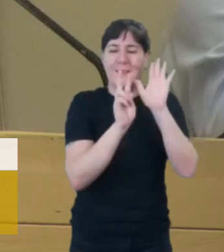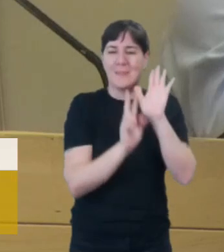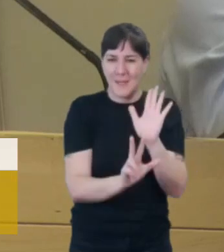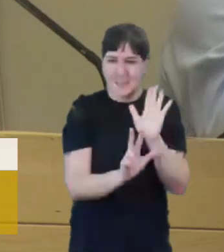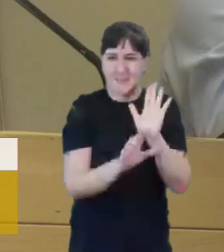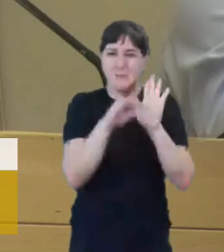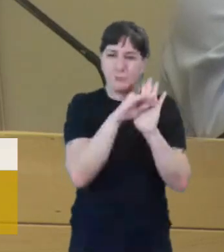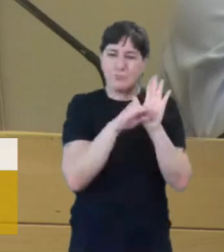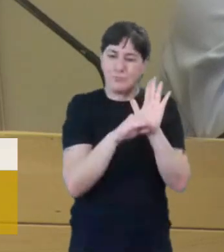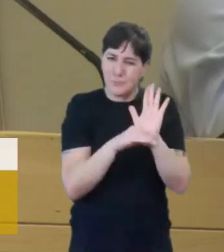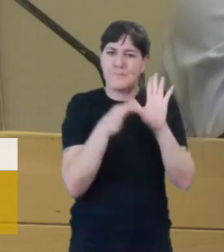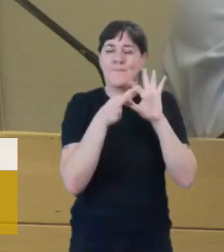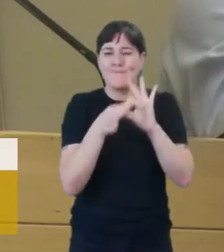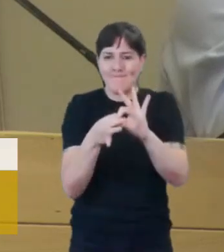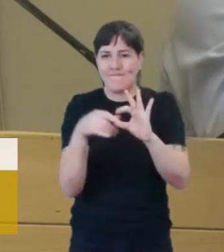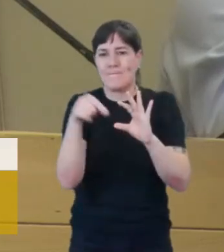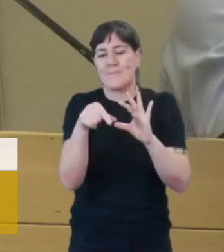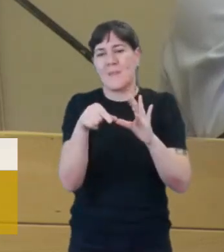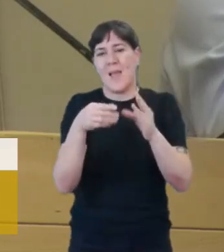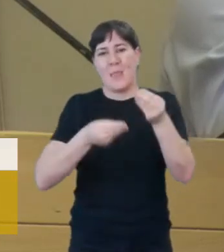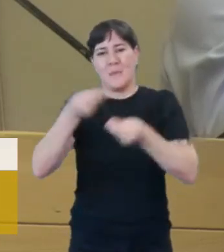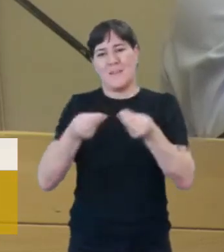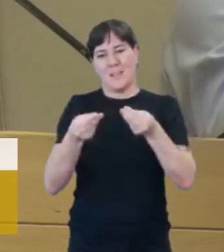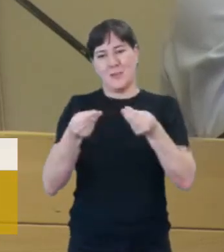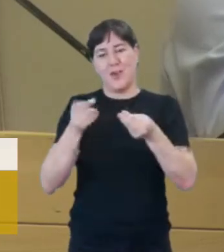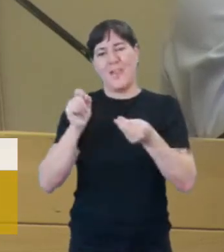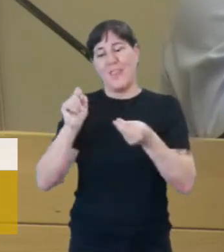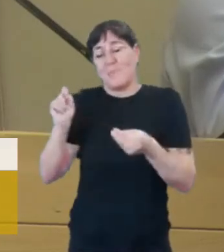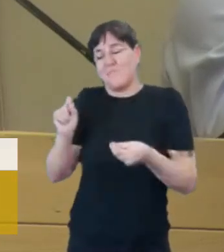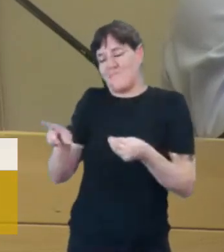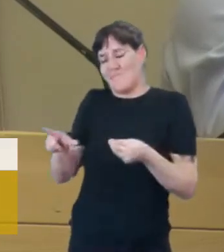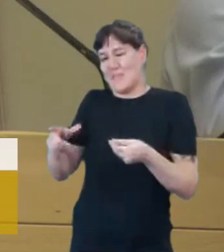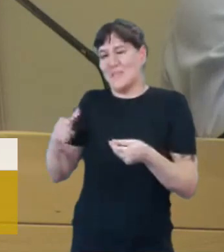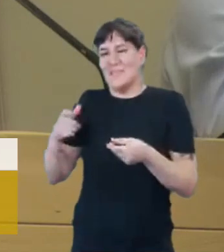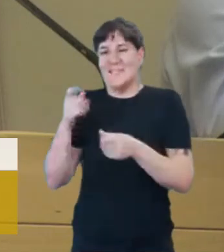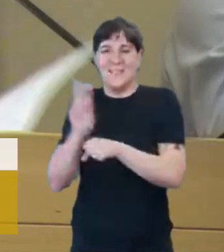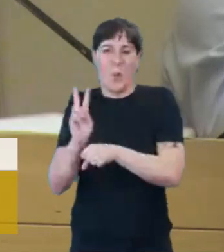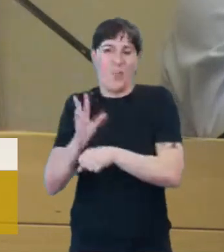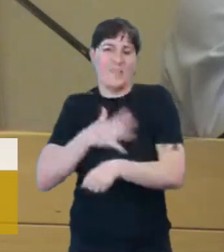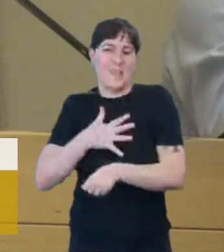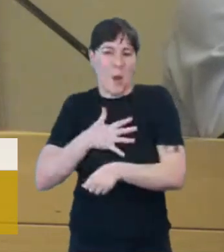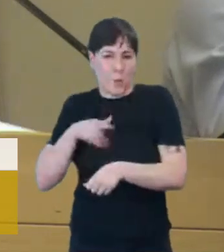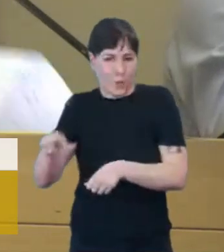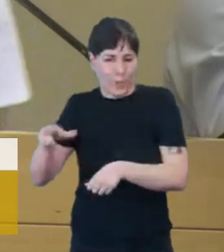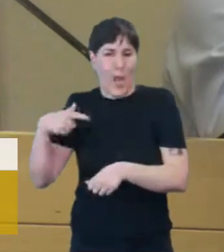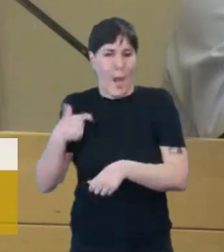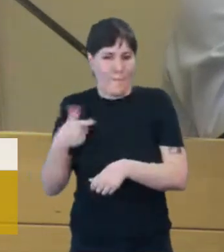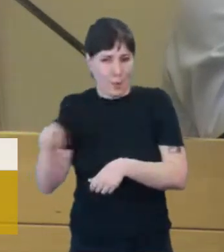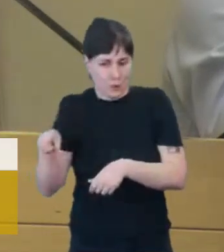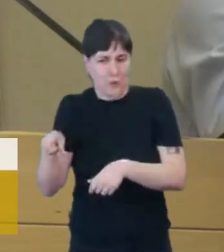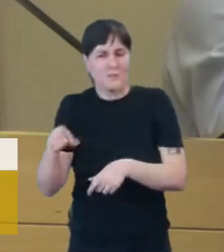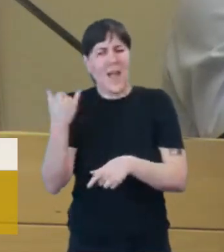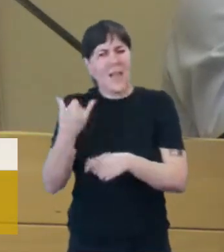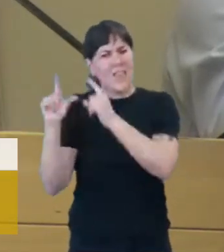específicamente a la Administración Provincial del Seguro de Salud, nos dan algunos datos particularmente